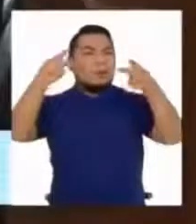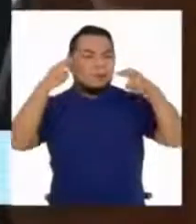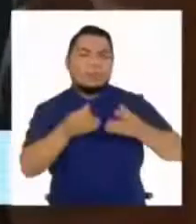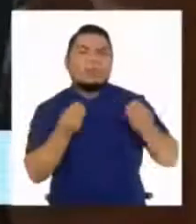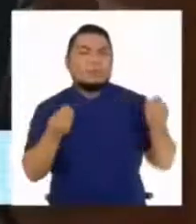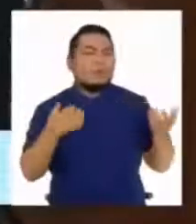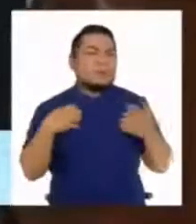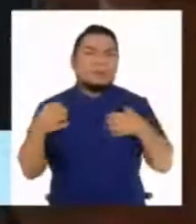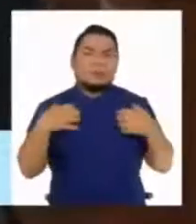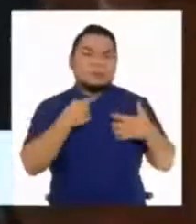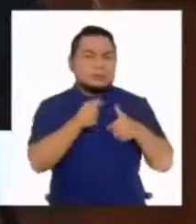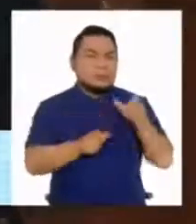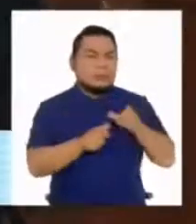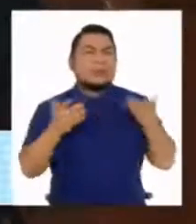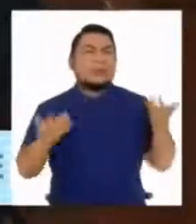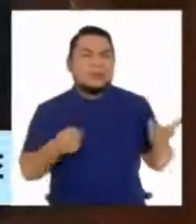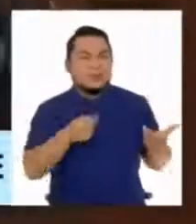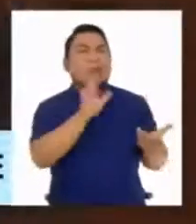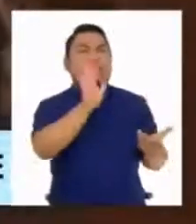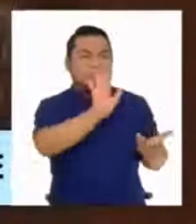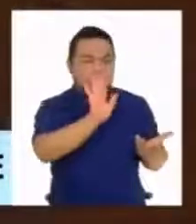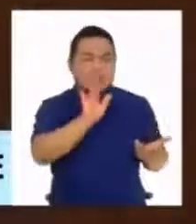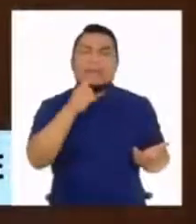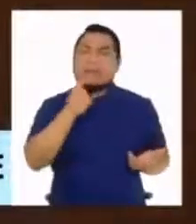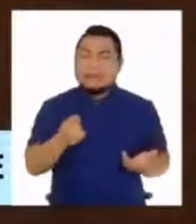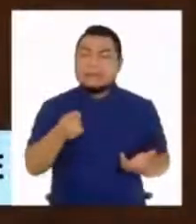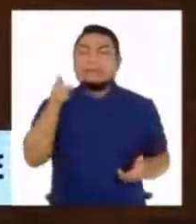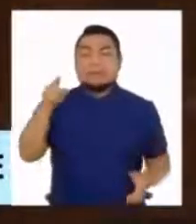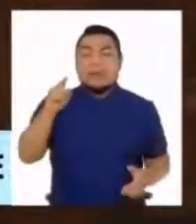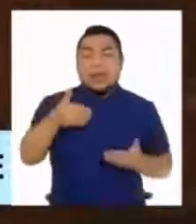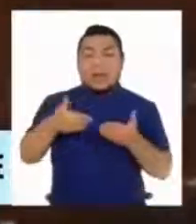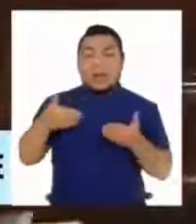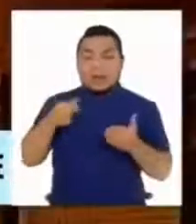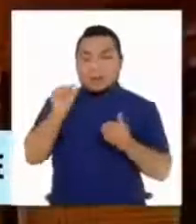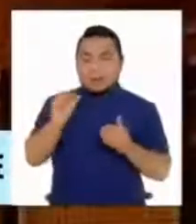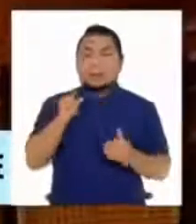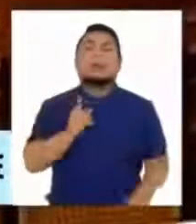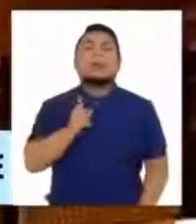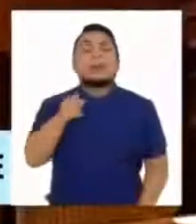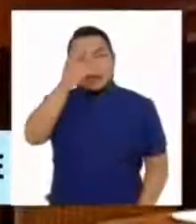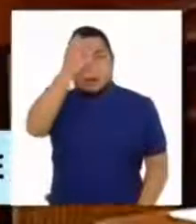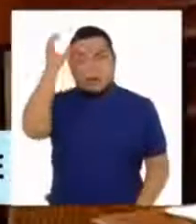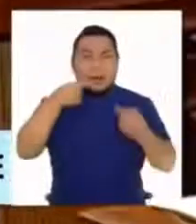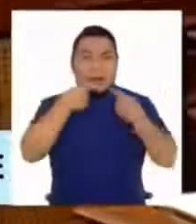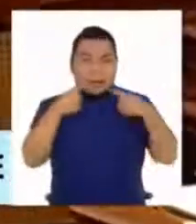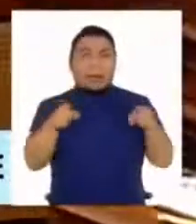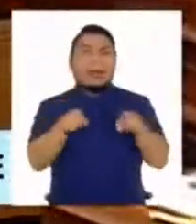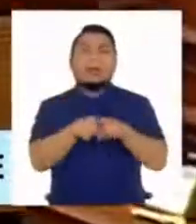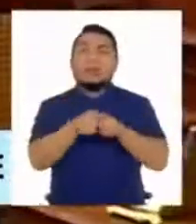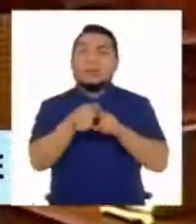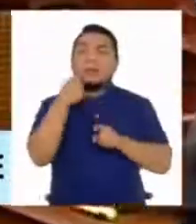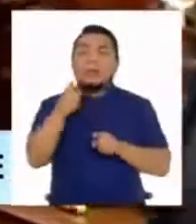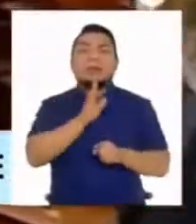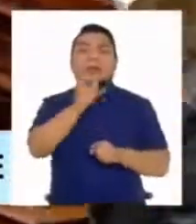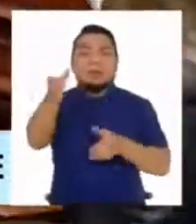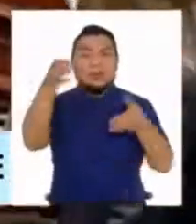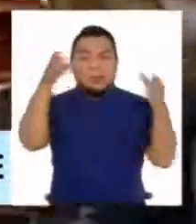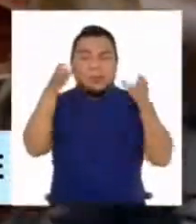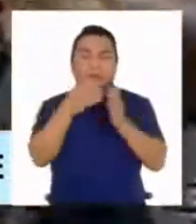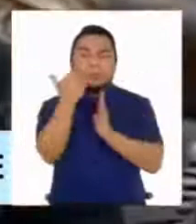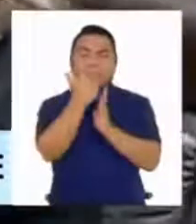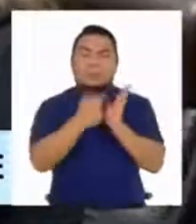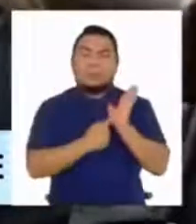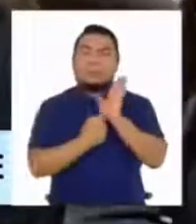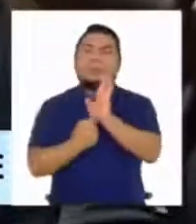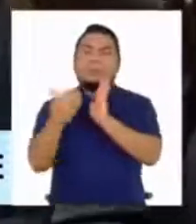básica familiar. También adelantó que antes de este 16, acudirá al Congreso a pedir facultades legislativas